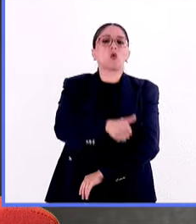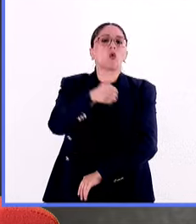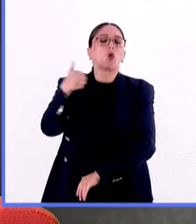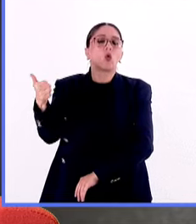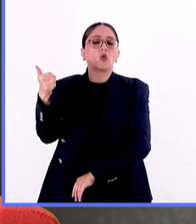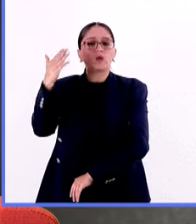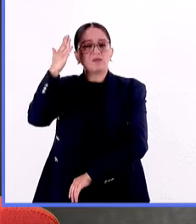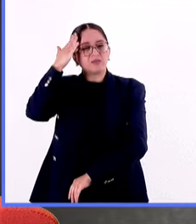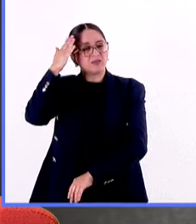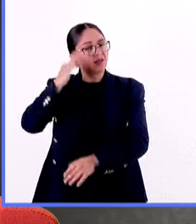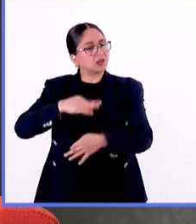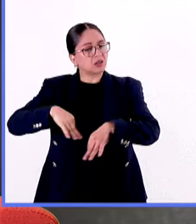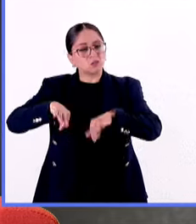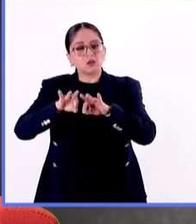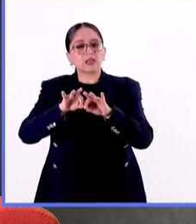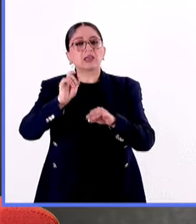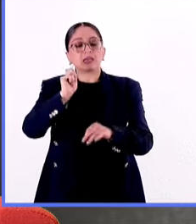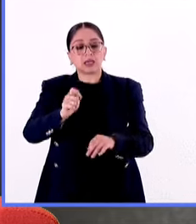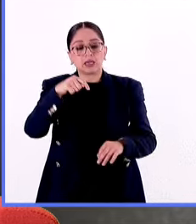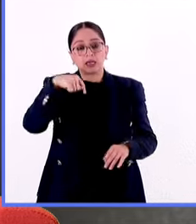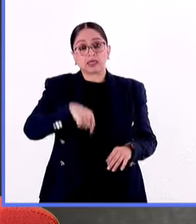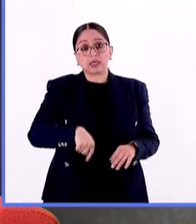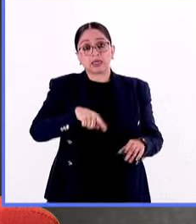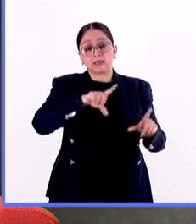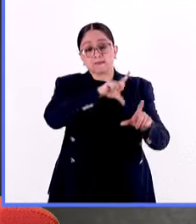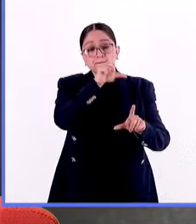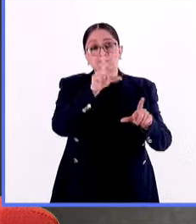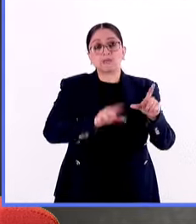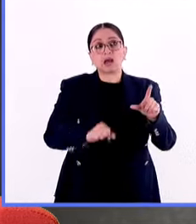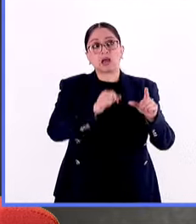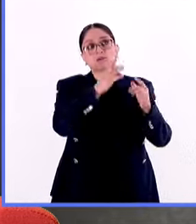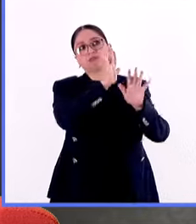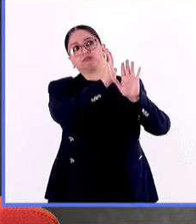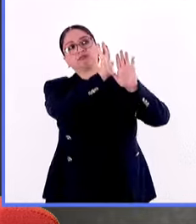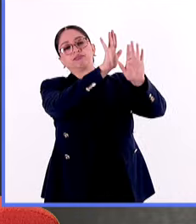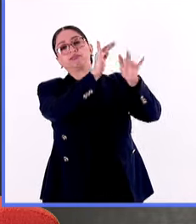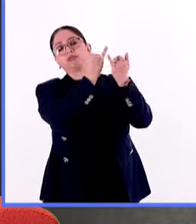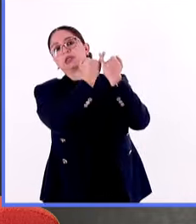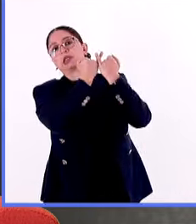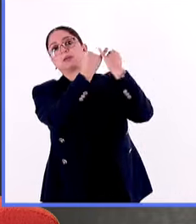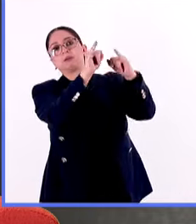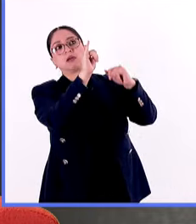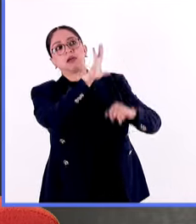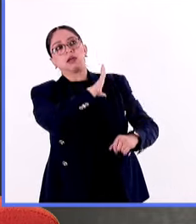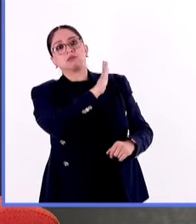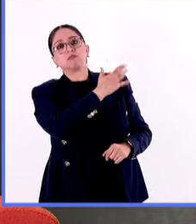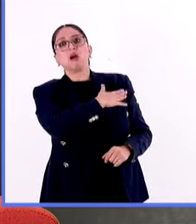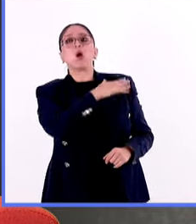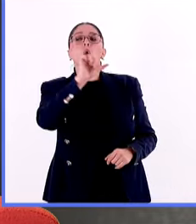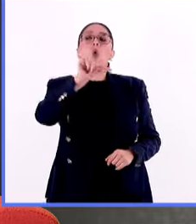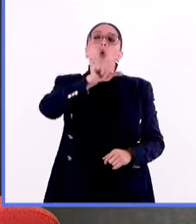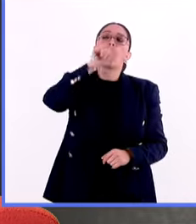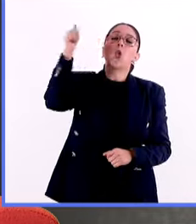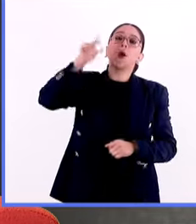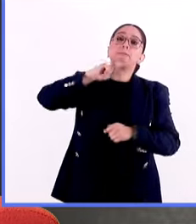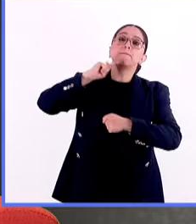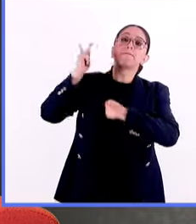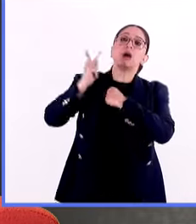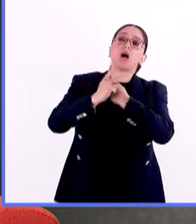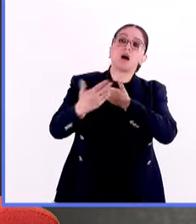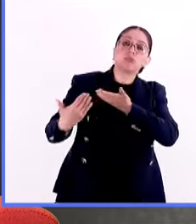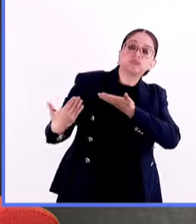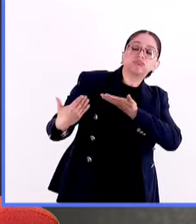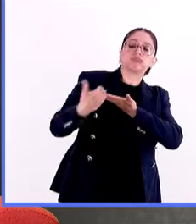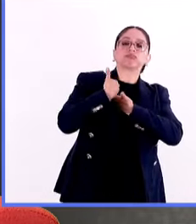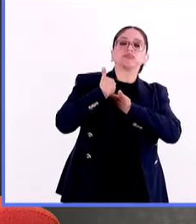es que la nación se declaraba independiente de España y de cualquier otra potencia que intentara invadirnos